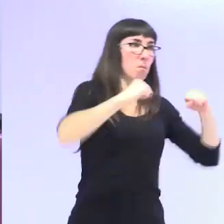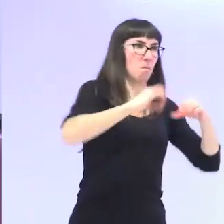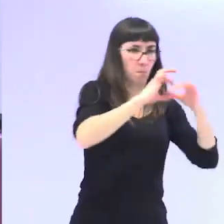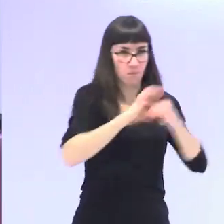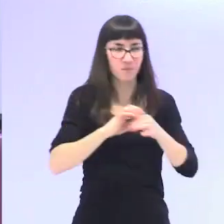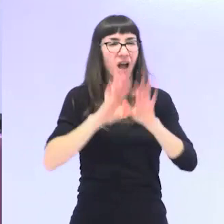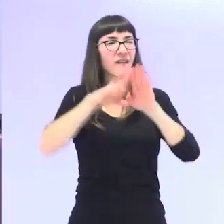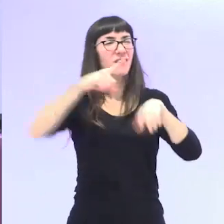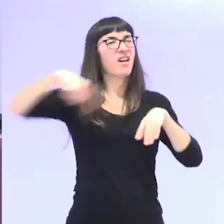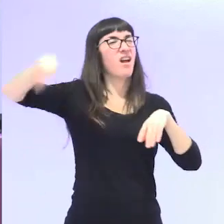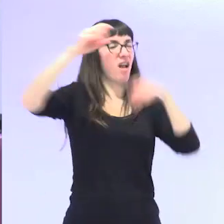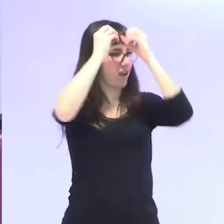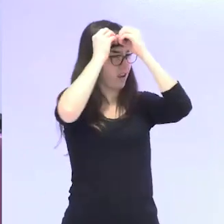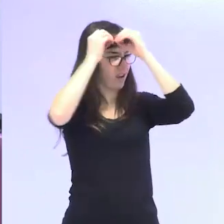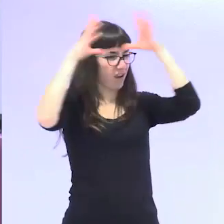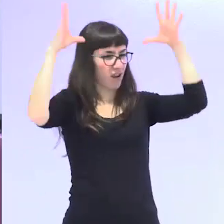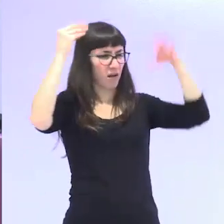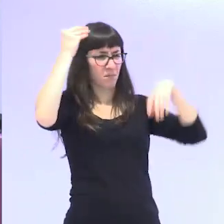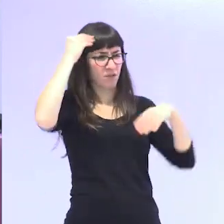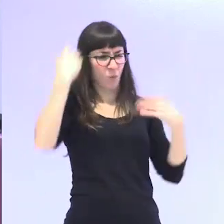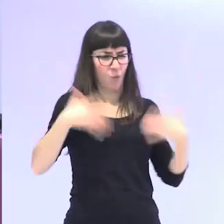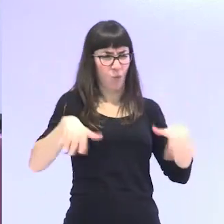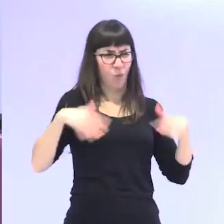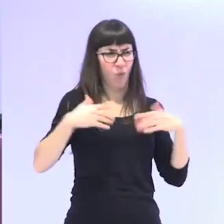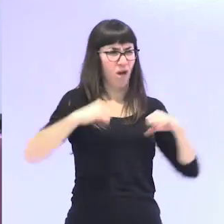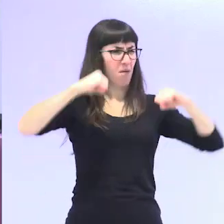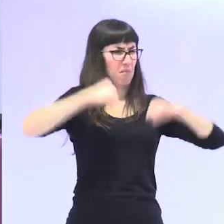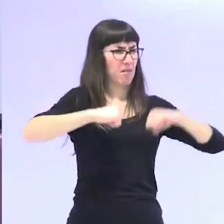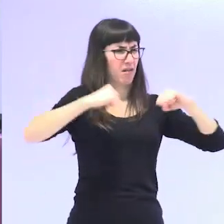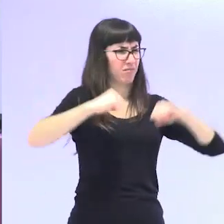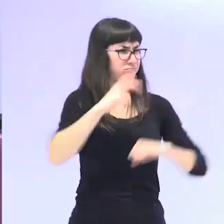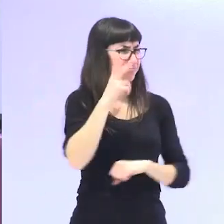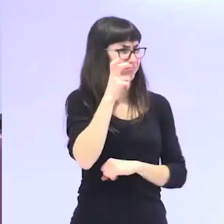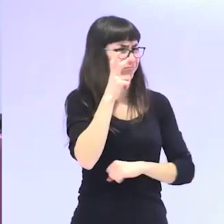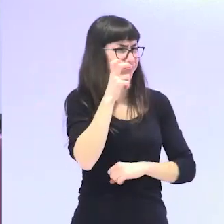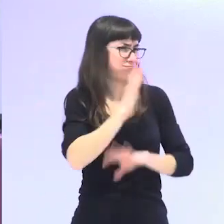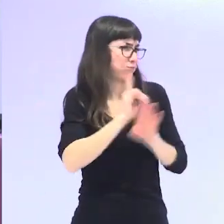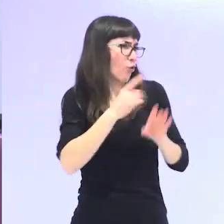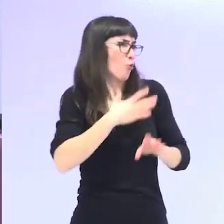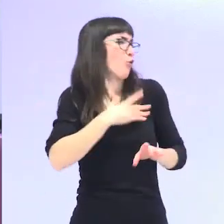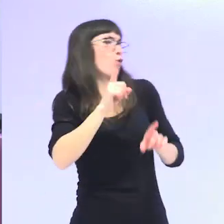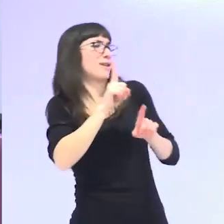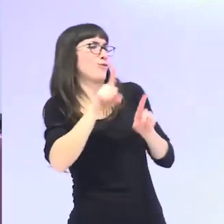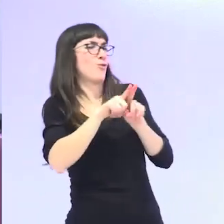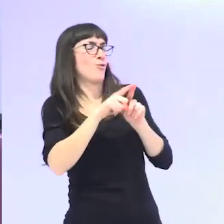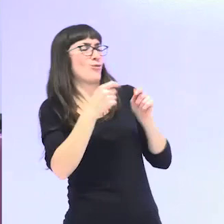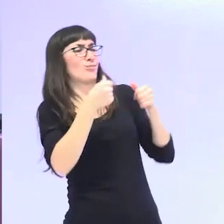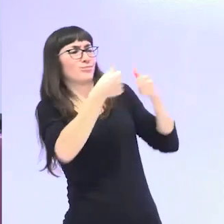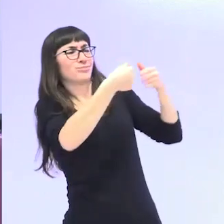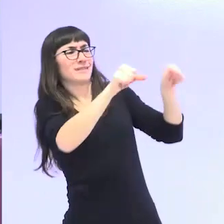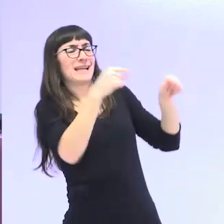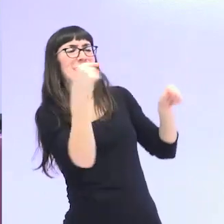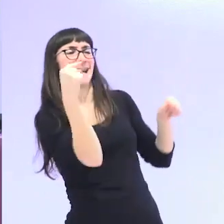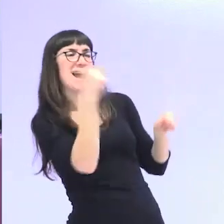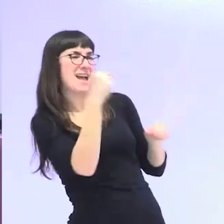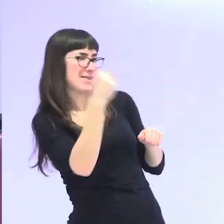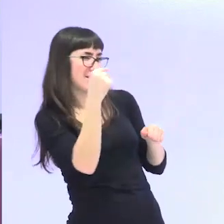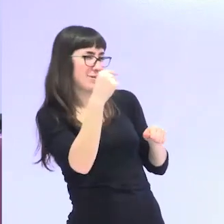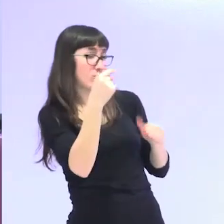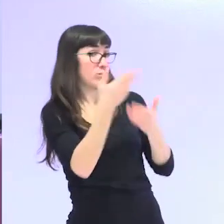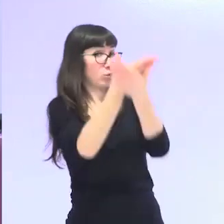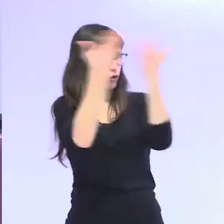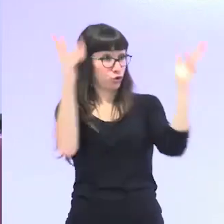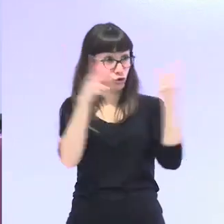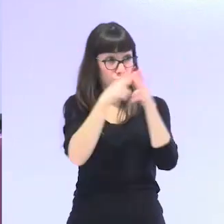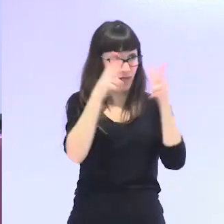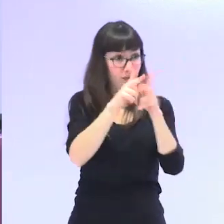imagen distorsionada de lo que significa envejecer y tiene consecuencias muy negativas tanto para la sociedad en su conjunto como